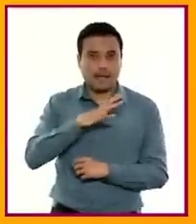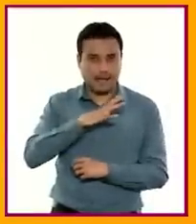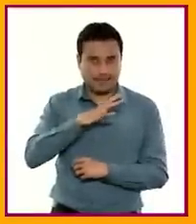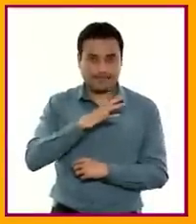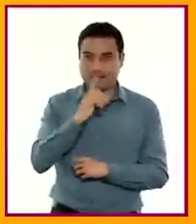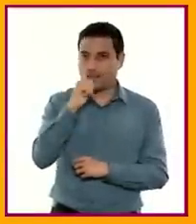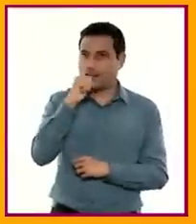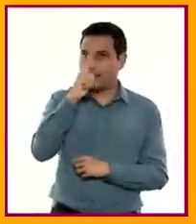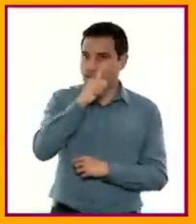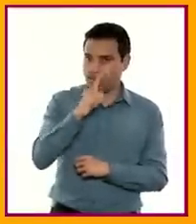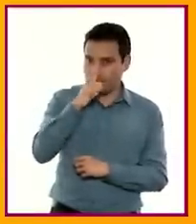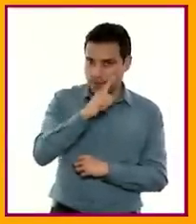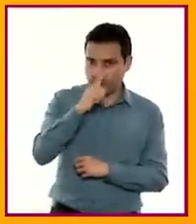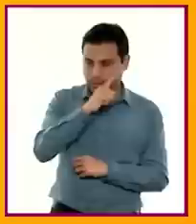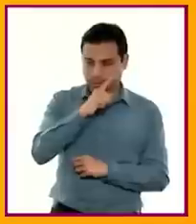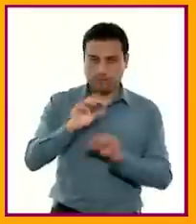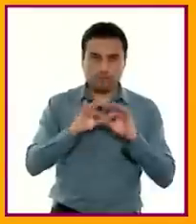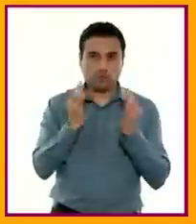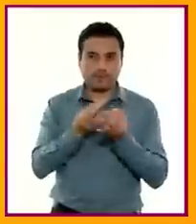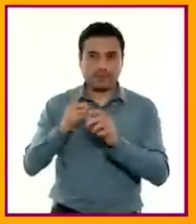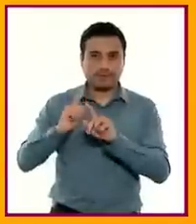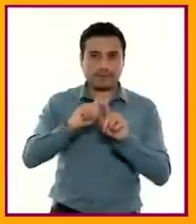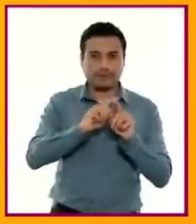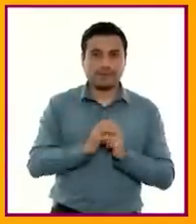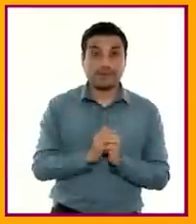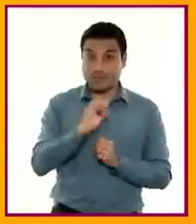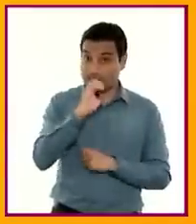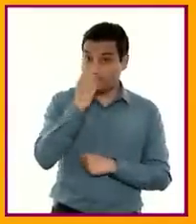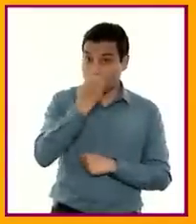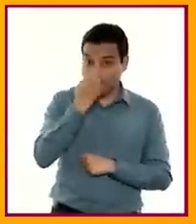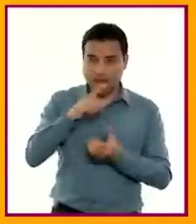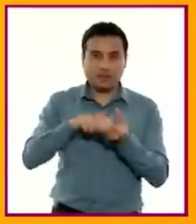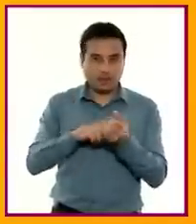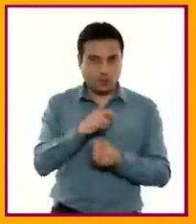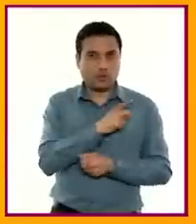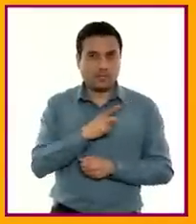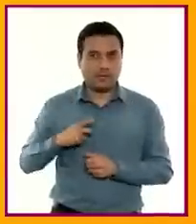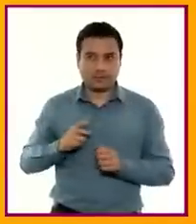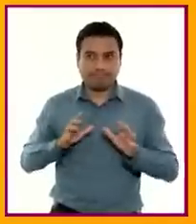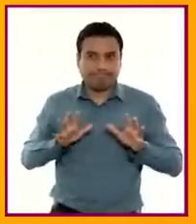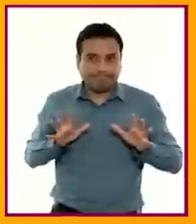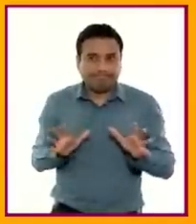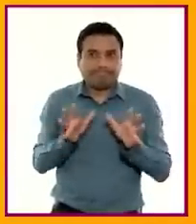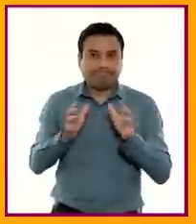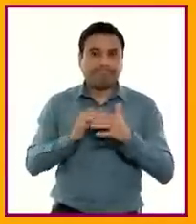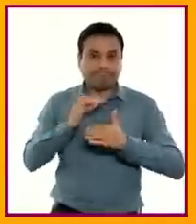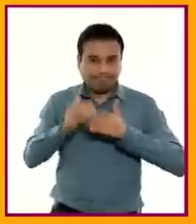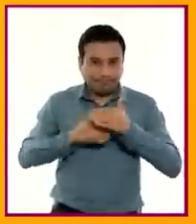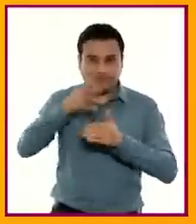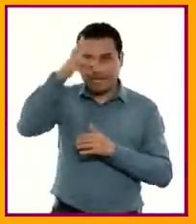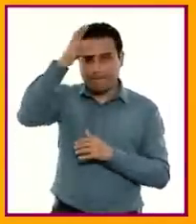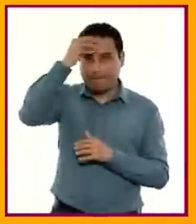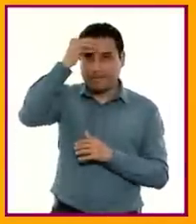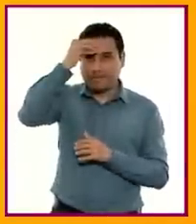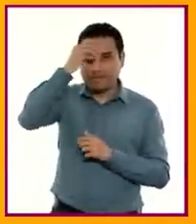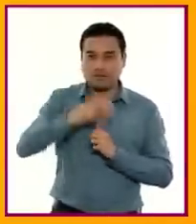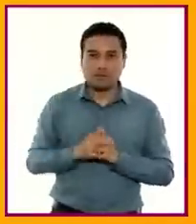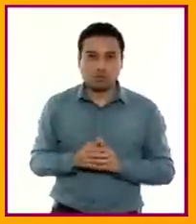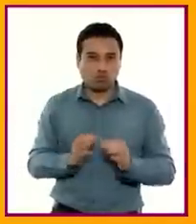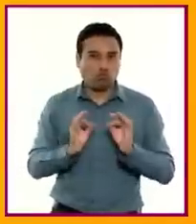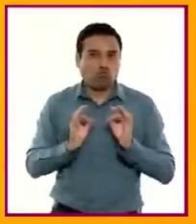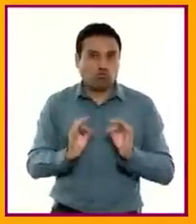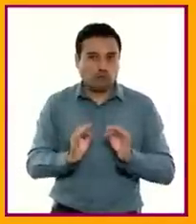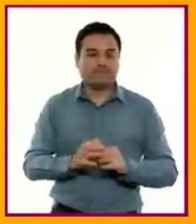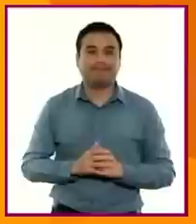que deben auspiciarse desde la escuela, motivo por el cual se requiere propiciar un aprendizaje situado acorde con